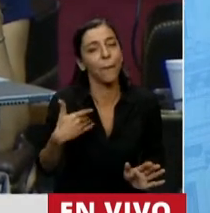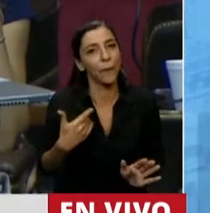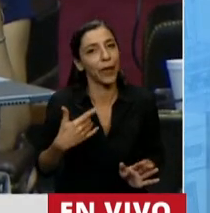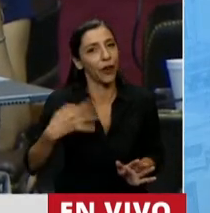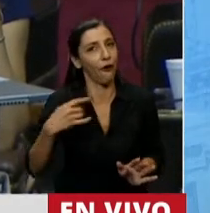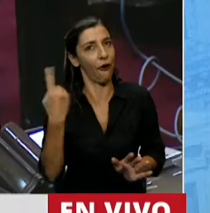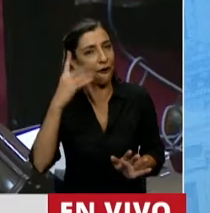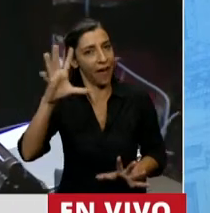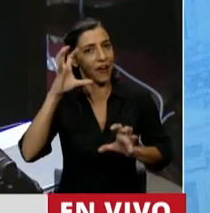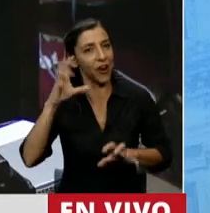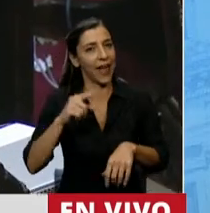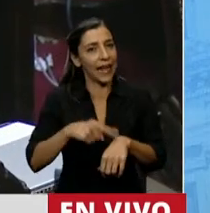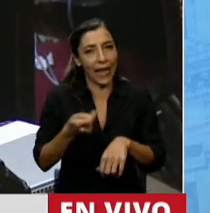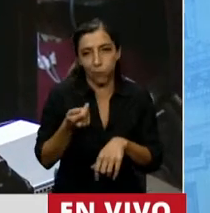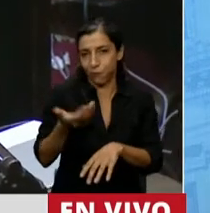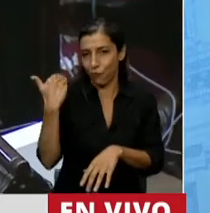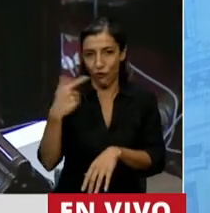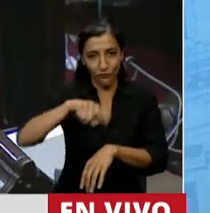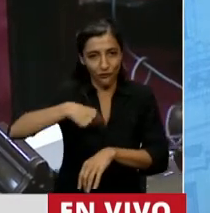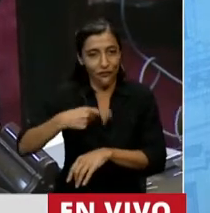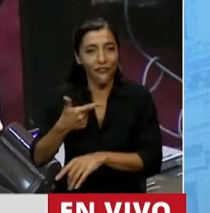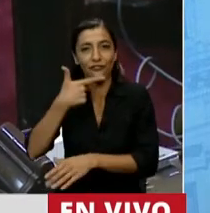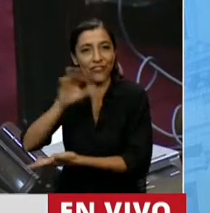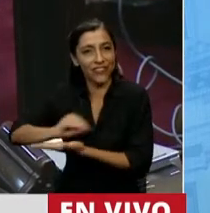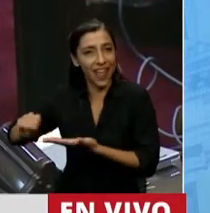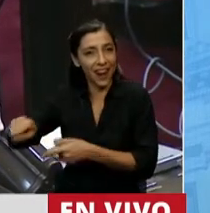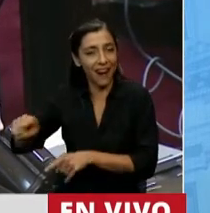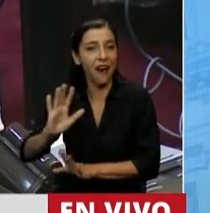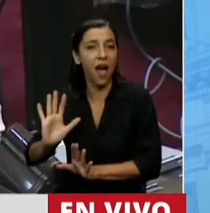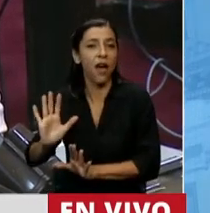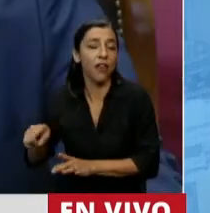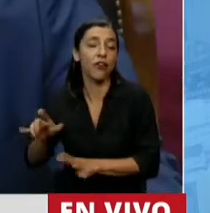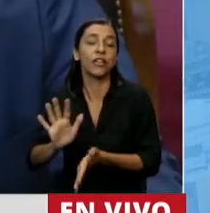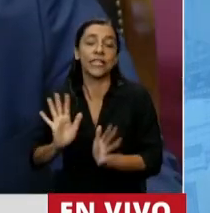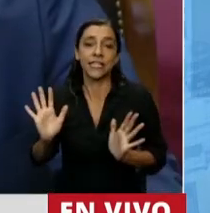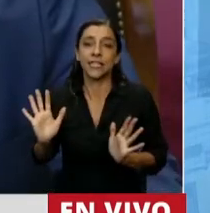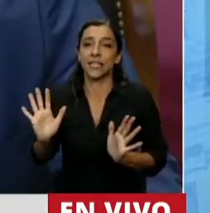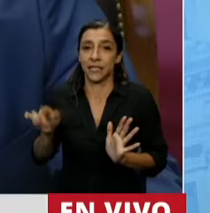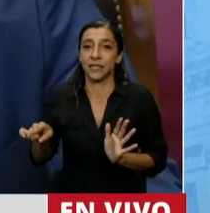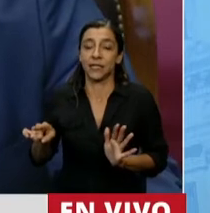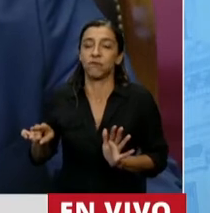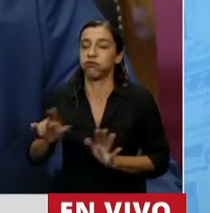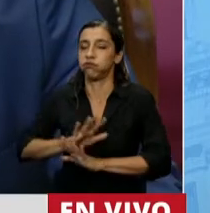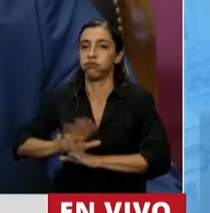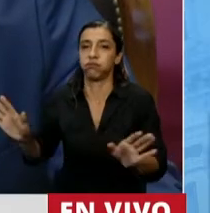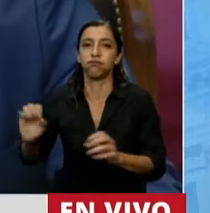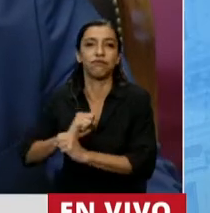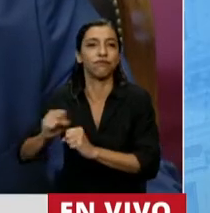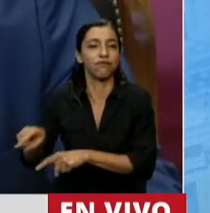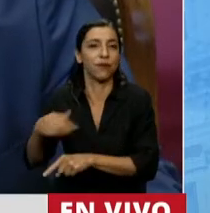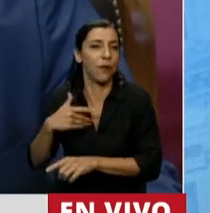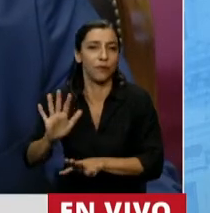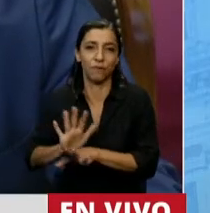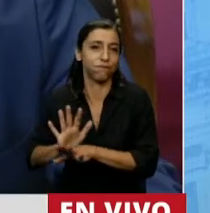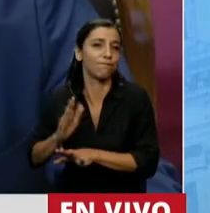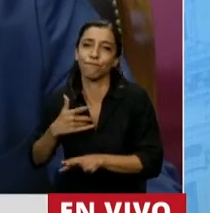horas en la Cámara de Senadores, donde se cometió un brutal atropello a los jubilados y a la Ciudad Autónoma de